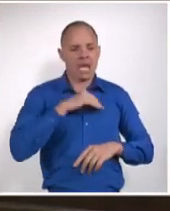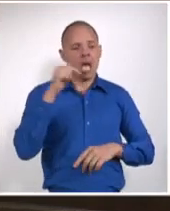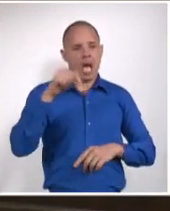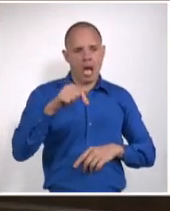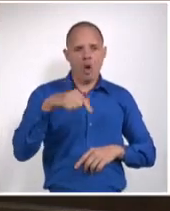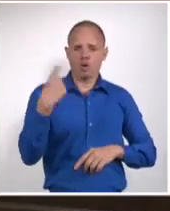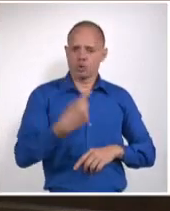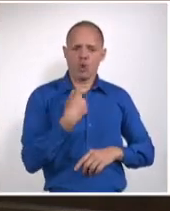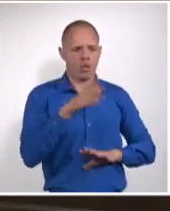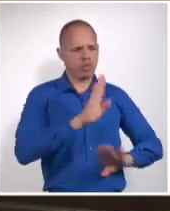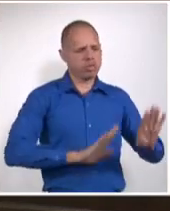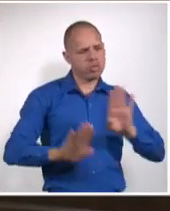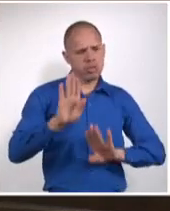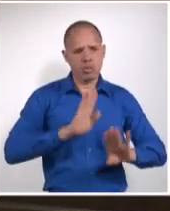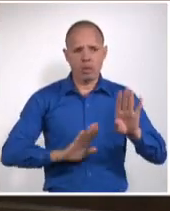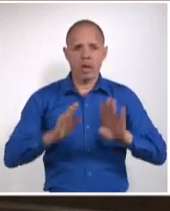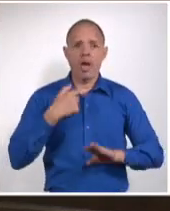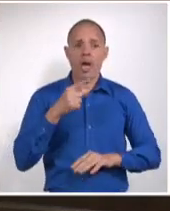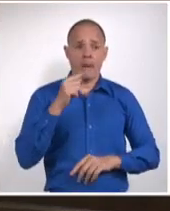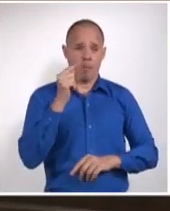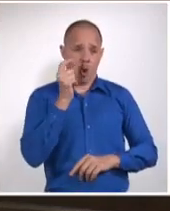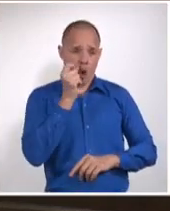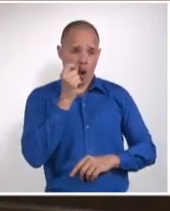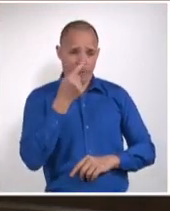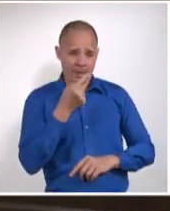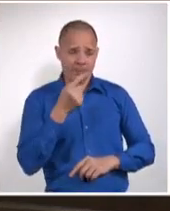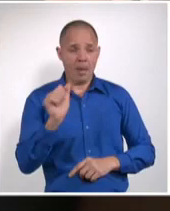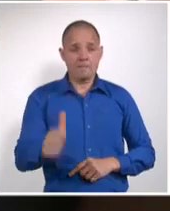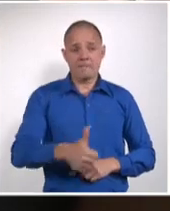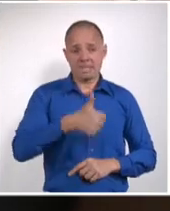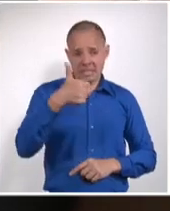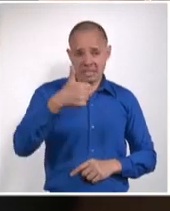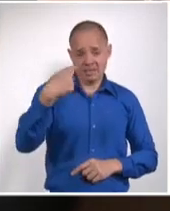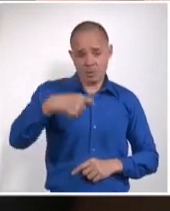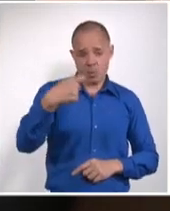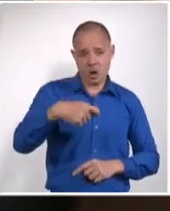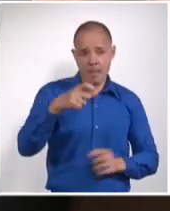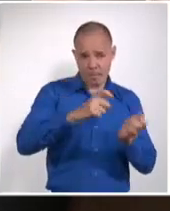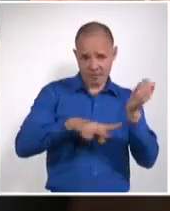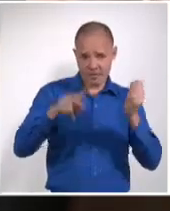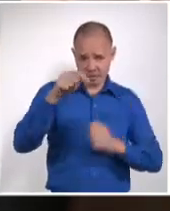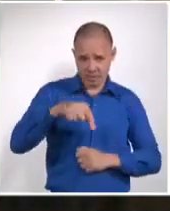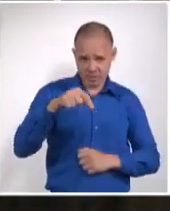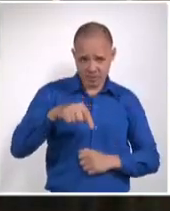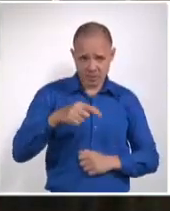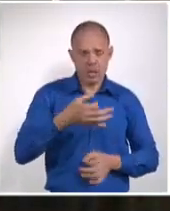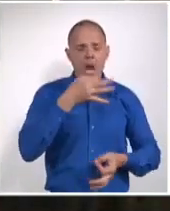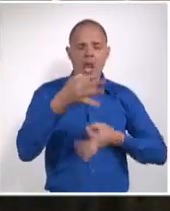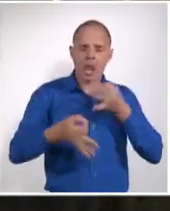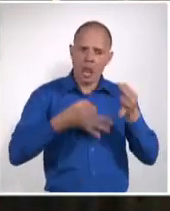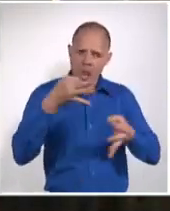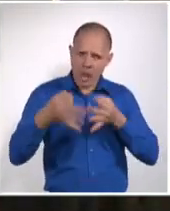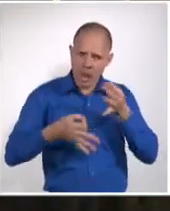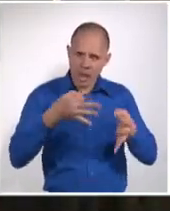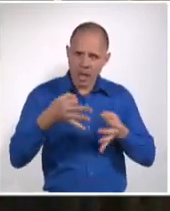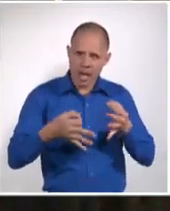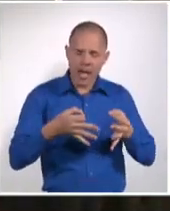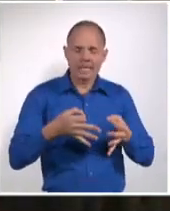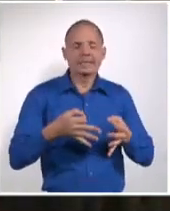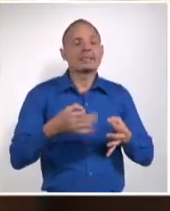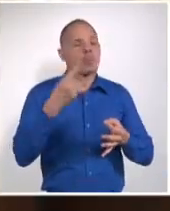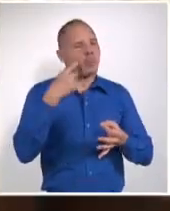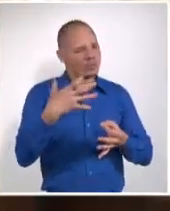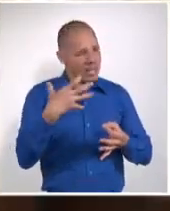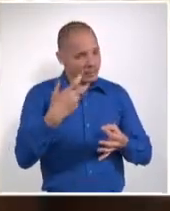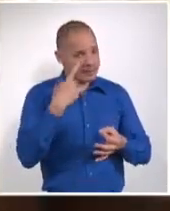el presidente del Tribunal Provincial Popular de La Habana también se refirió a los delitos en que pueden incurrir